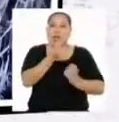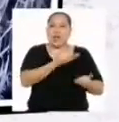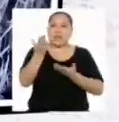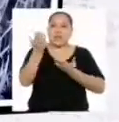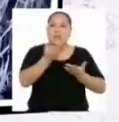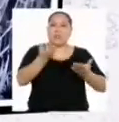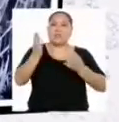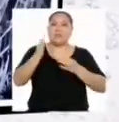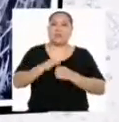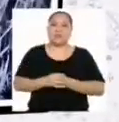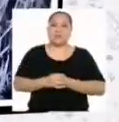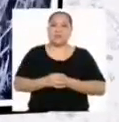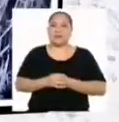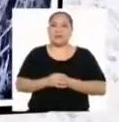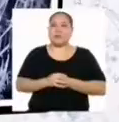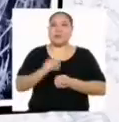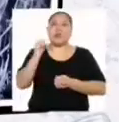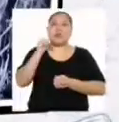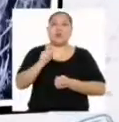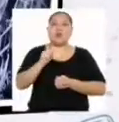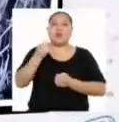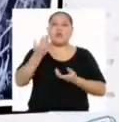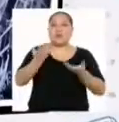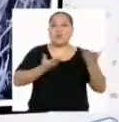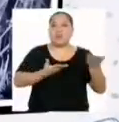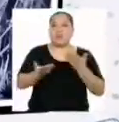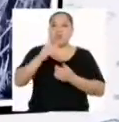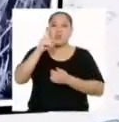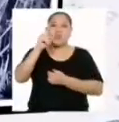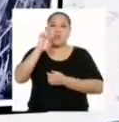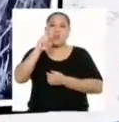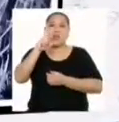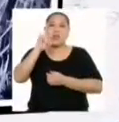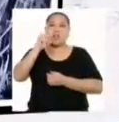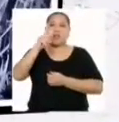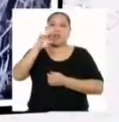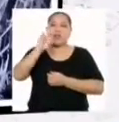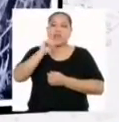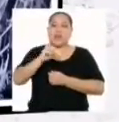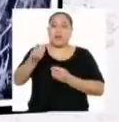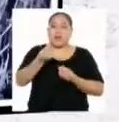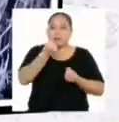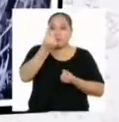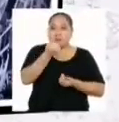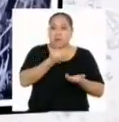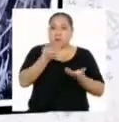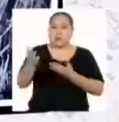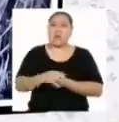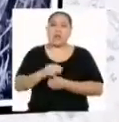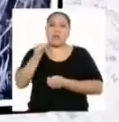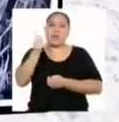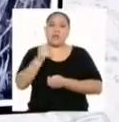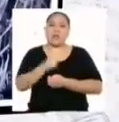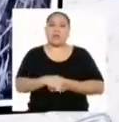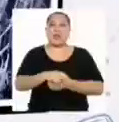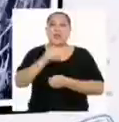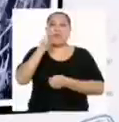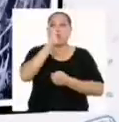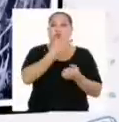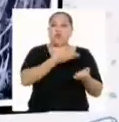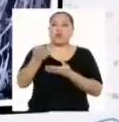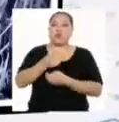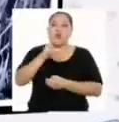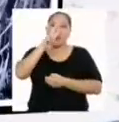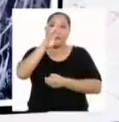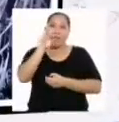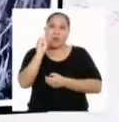Entonces, se puede decir que por un servicio de delivery el ingreso es de 10 soles, por dos entregas a domicilio el ingreso es